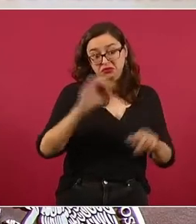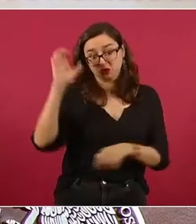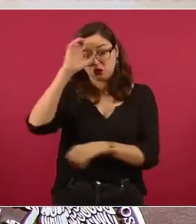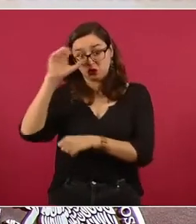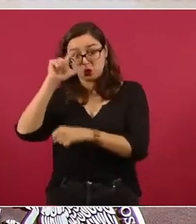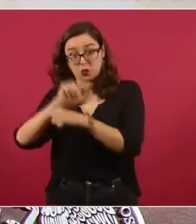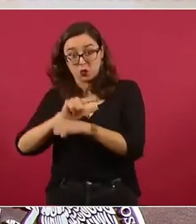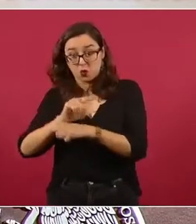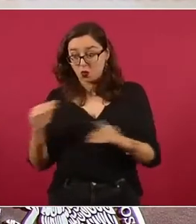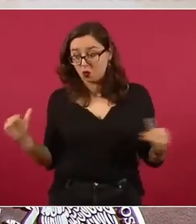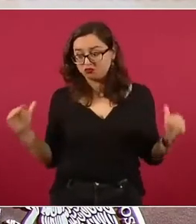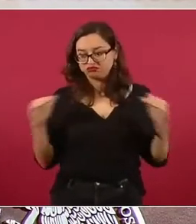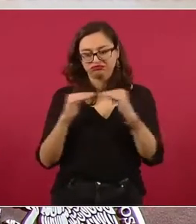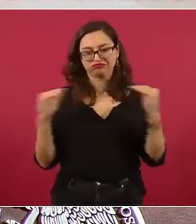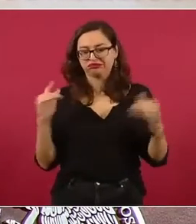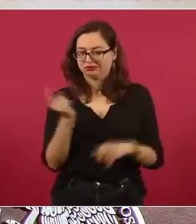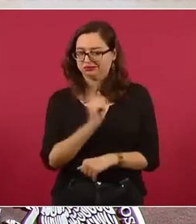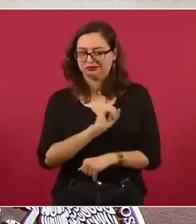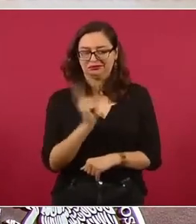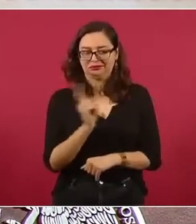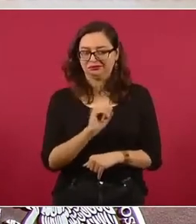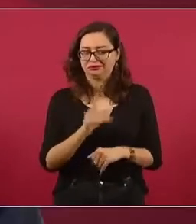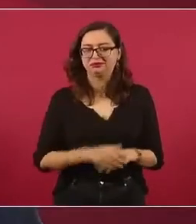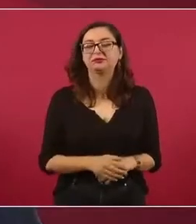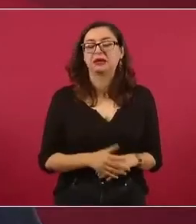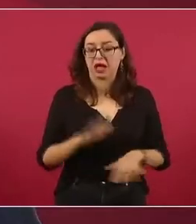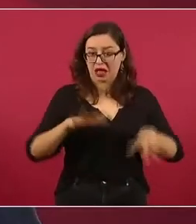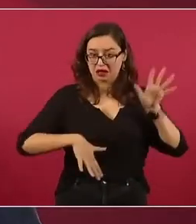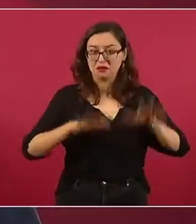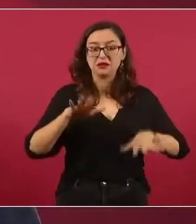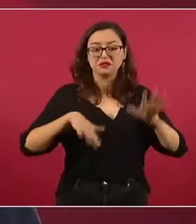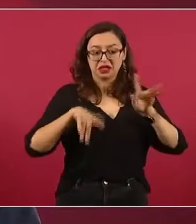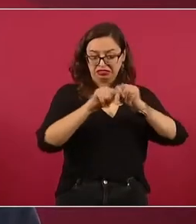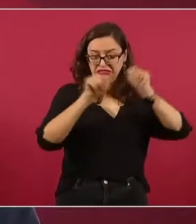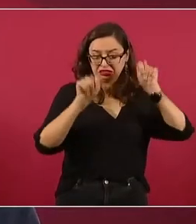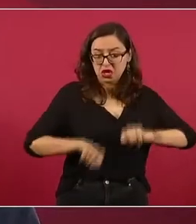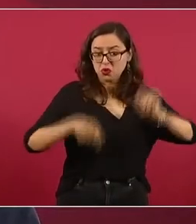Y los títulos no quitan lo ignorante.